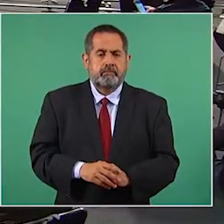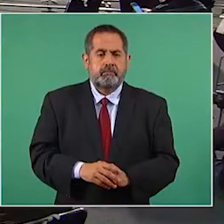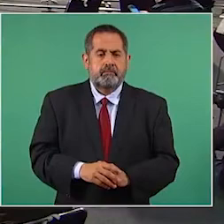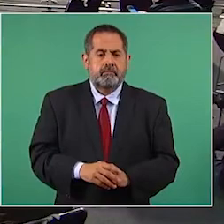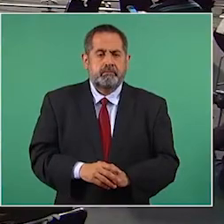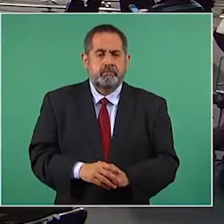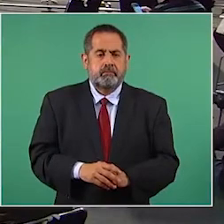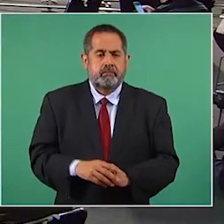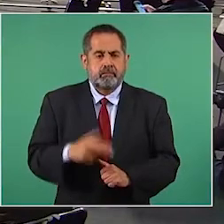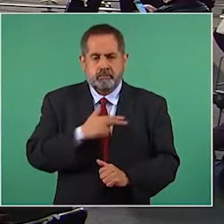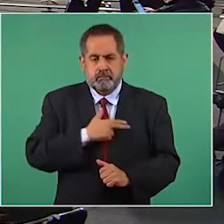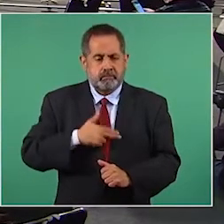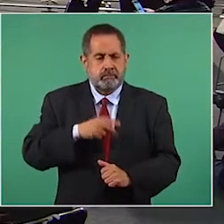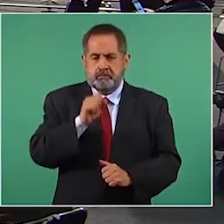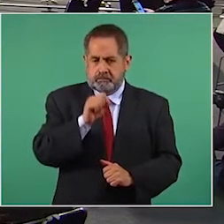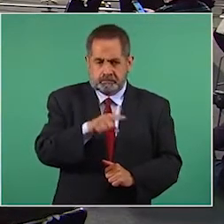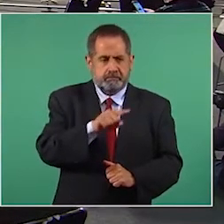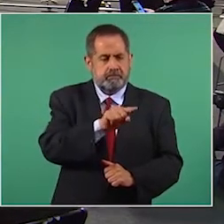Hungría, lo mismo.